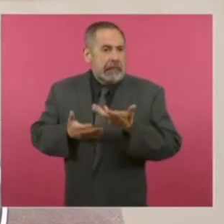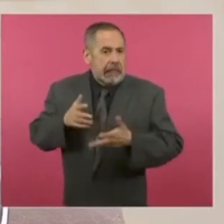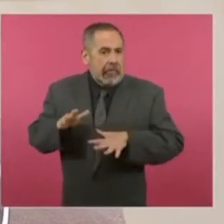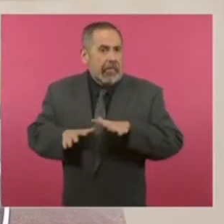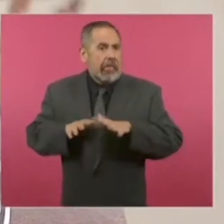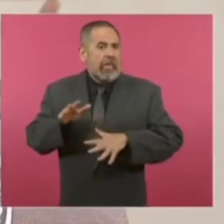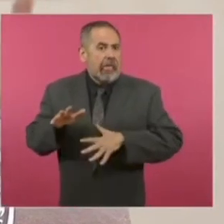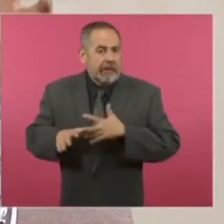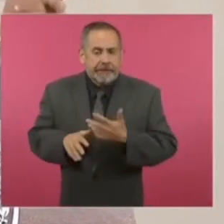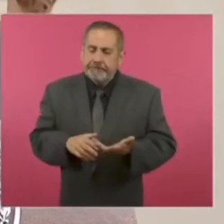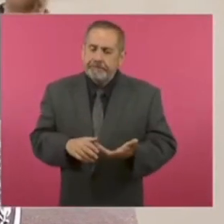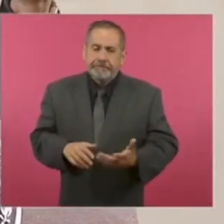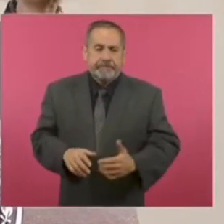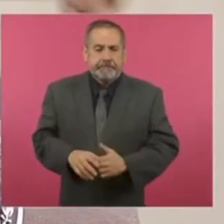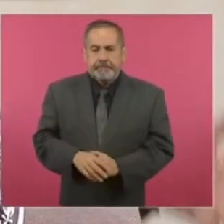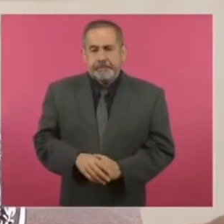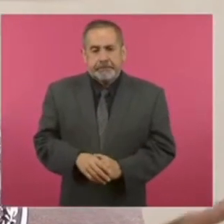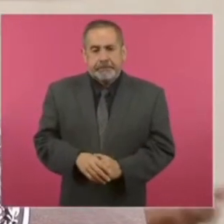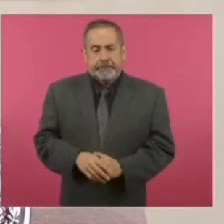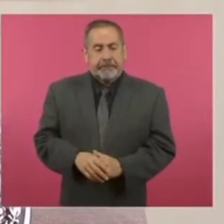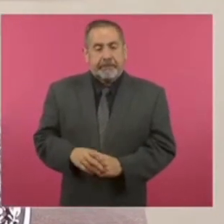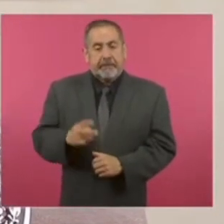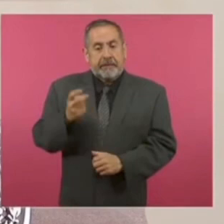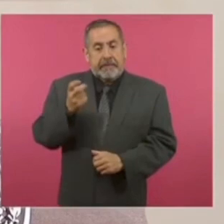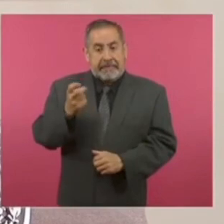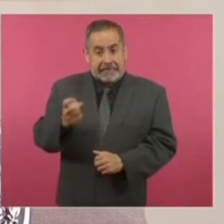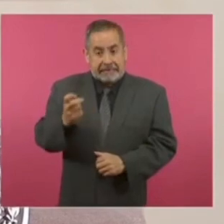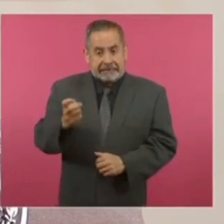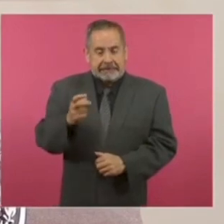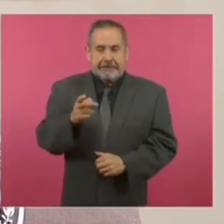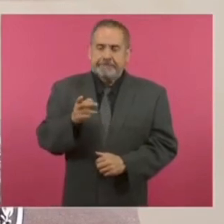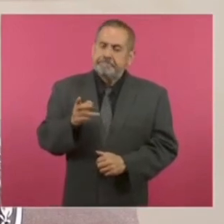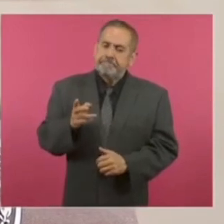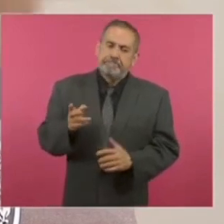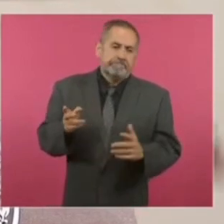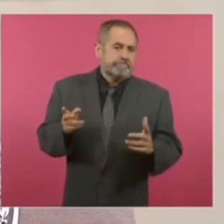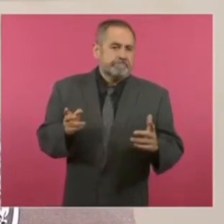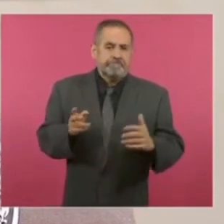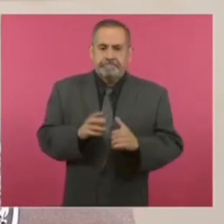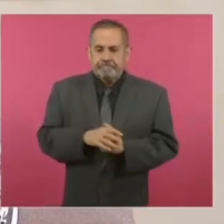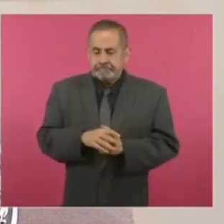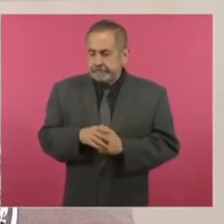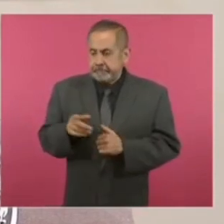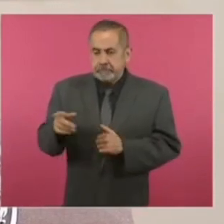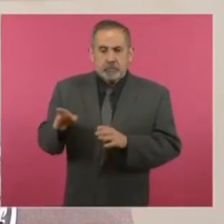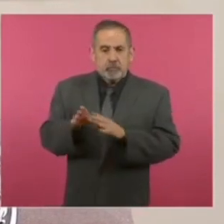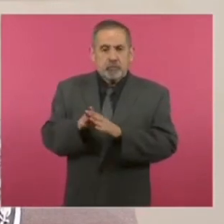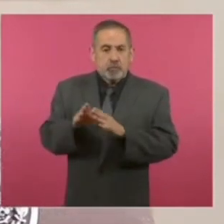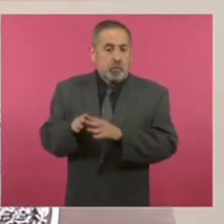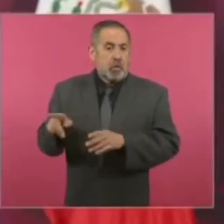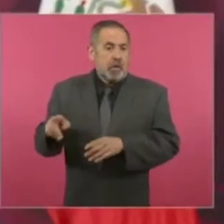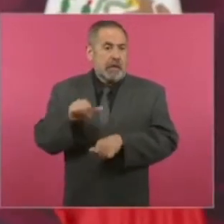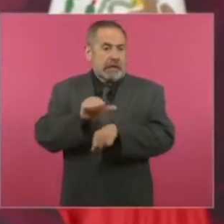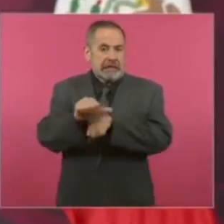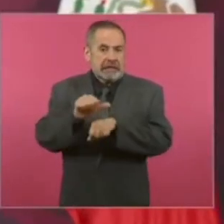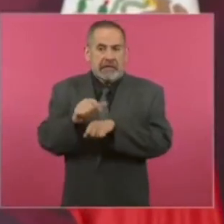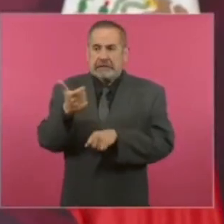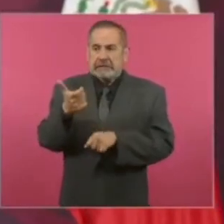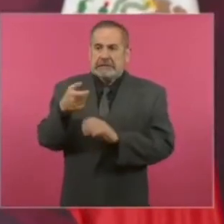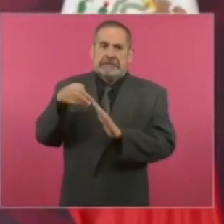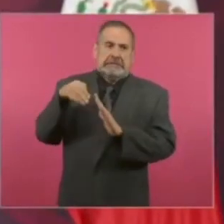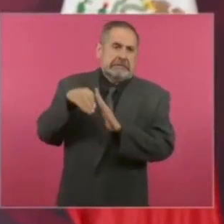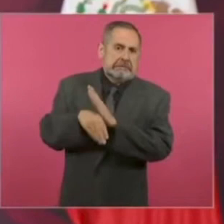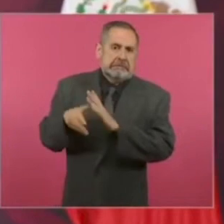Entonces, esa situación de quiebra económica, financiera,